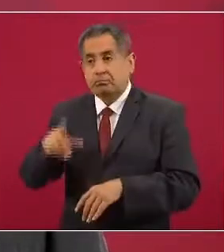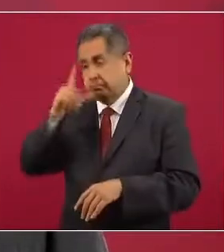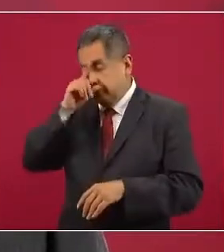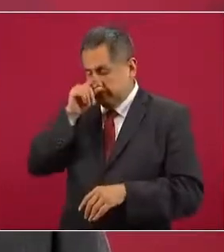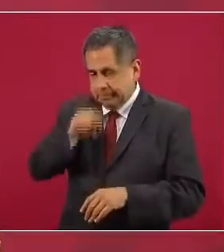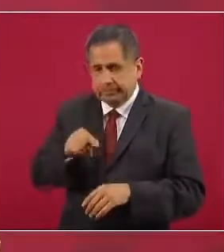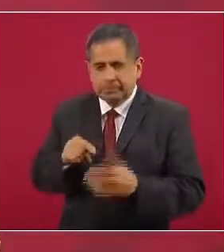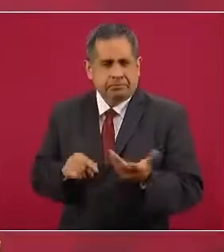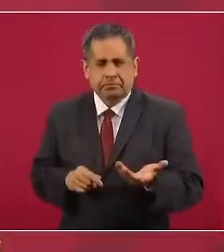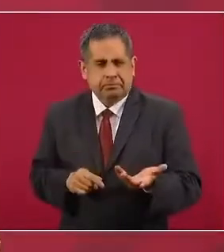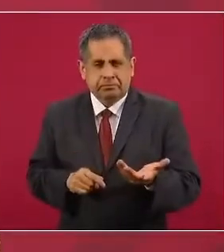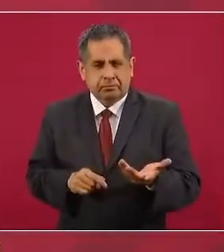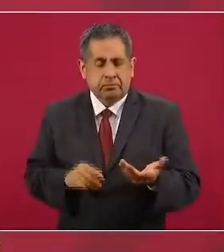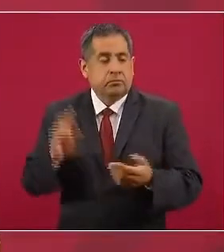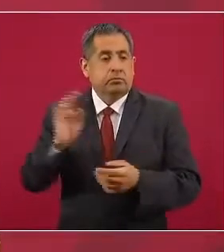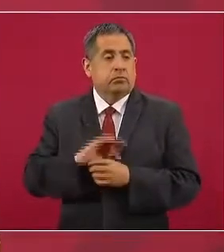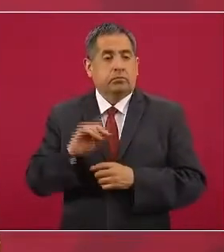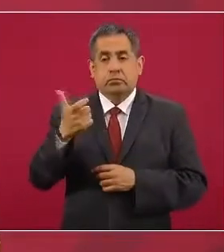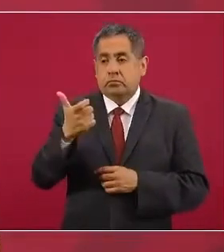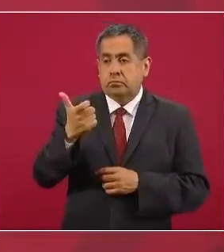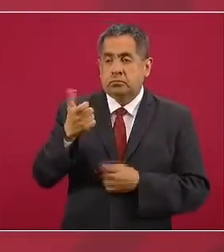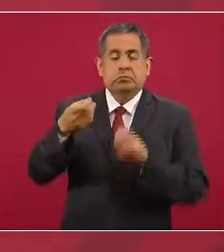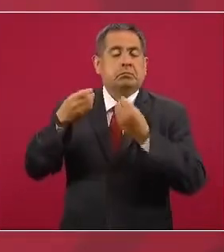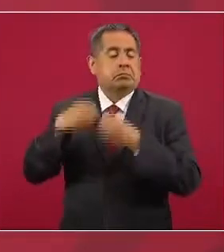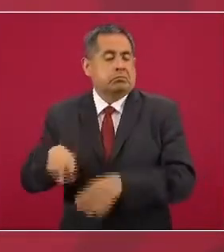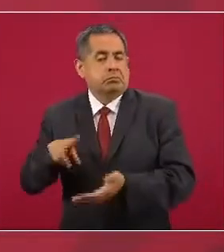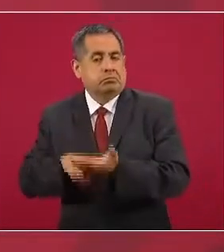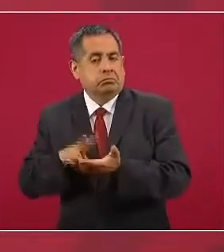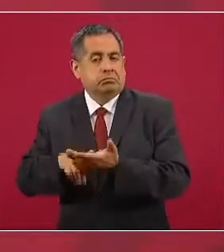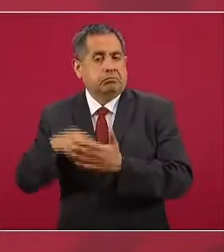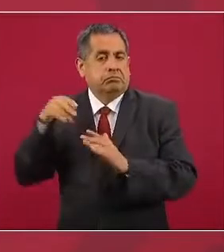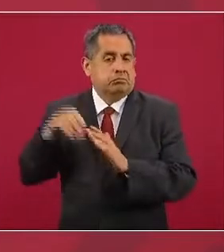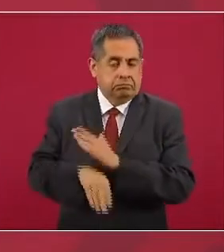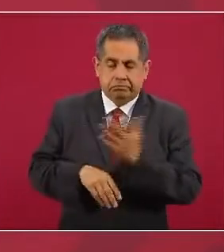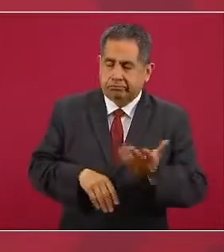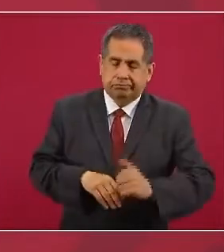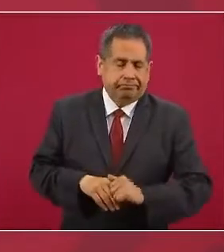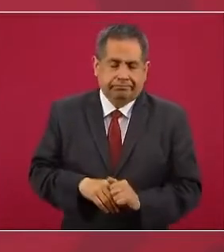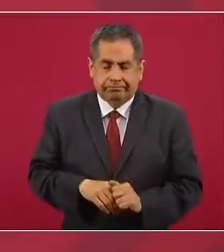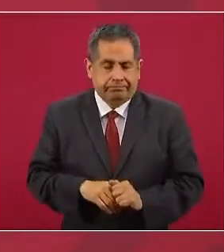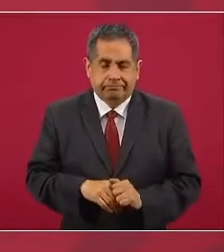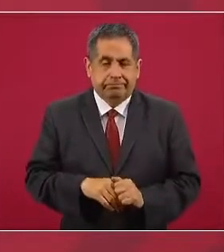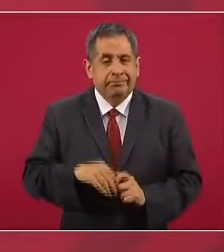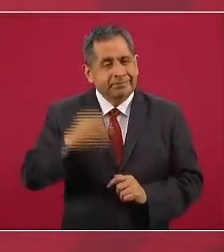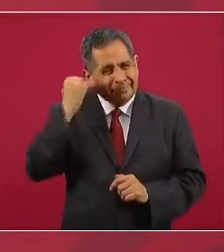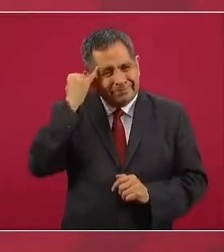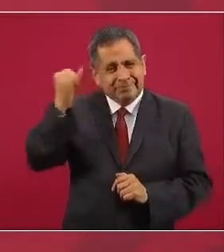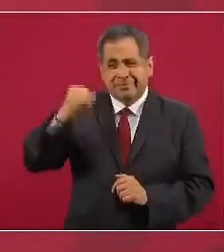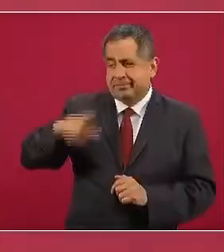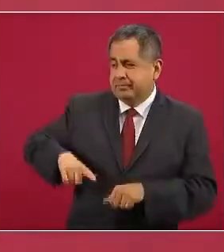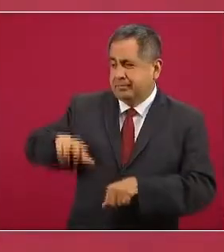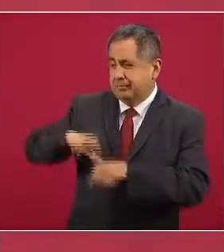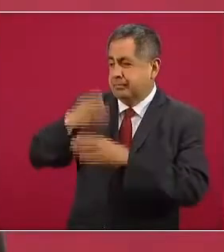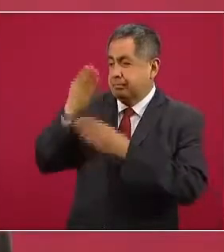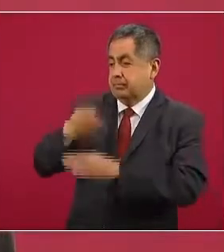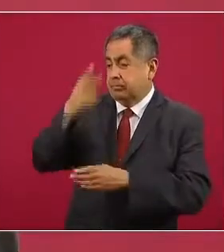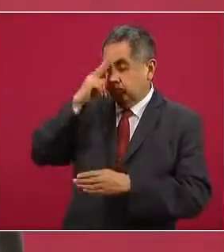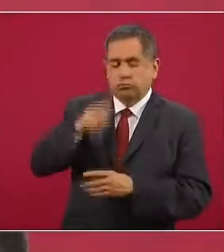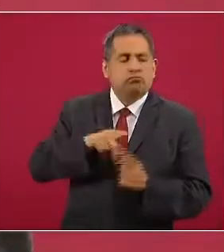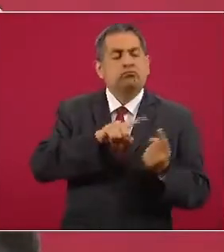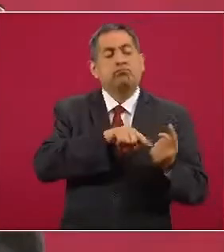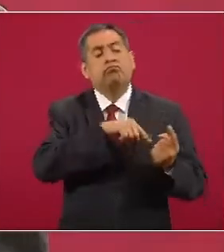que se produjera una devaluación, porque imagínense el gobernador del Banco de México diciendo